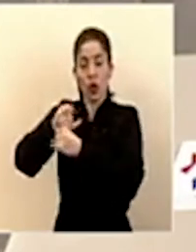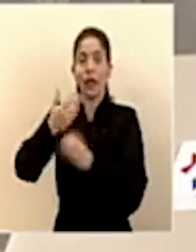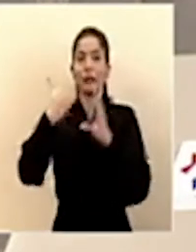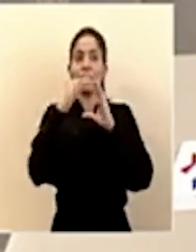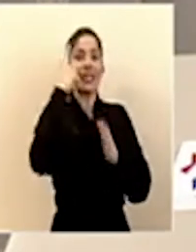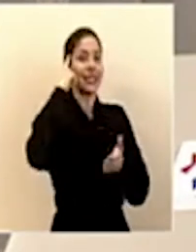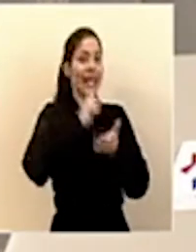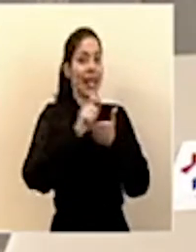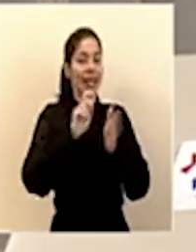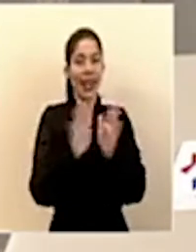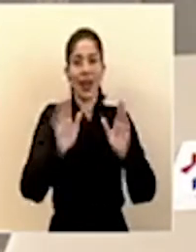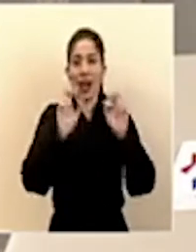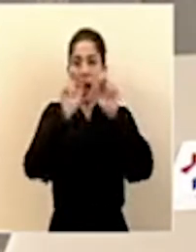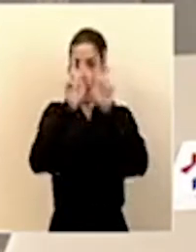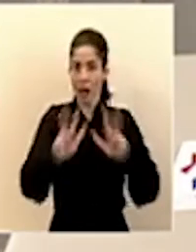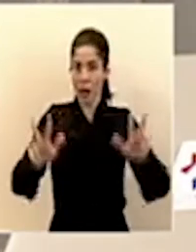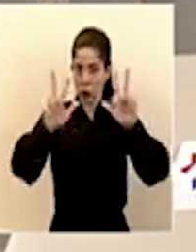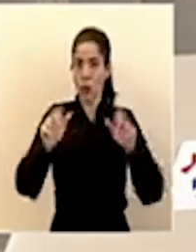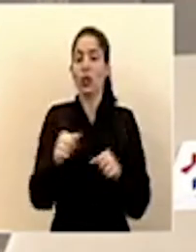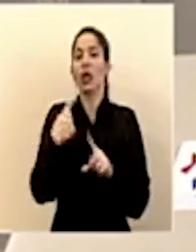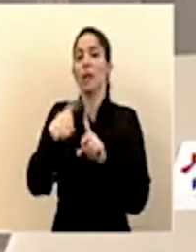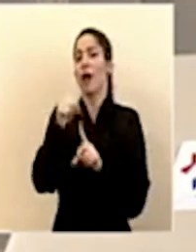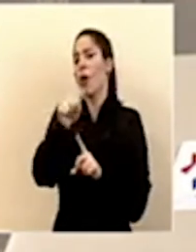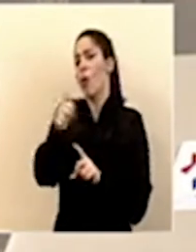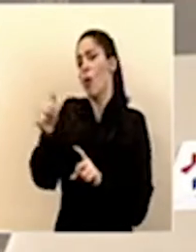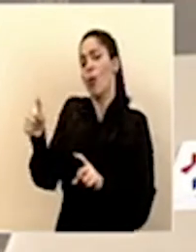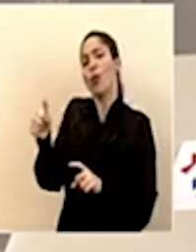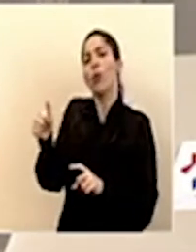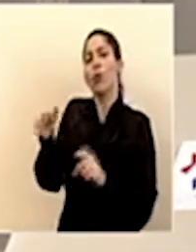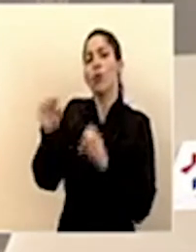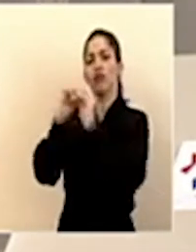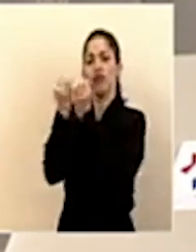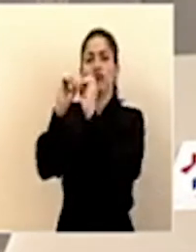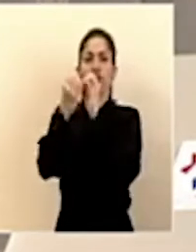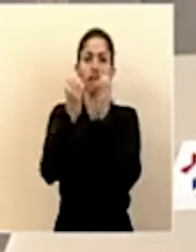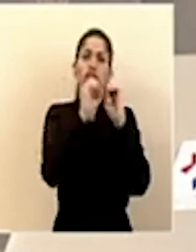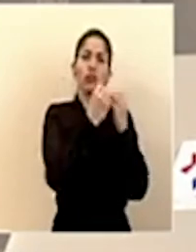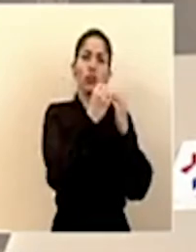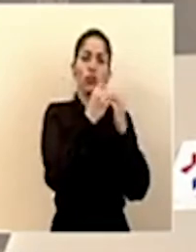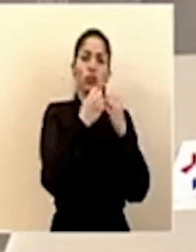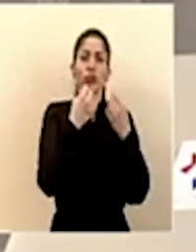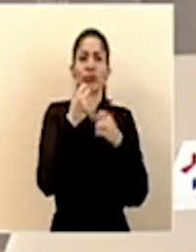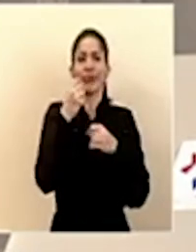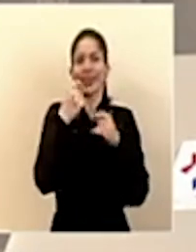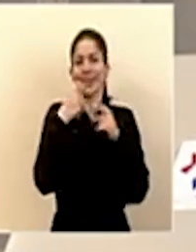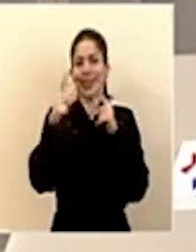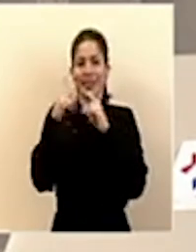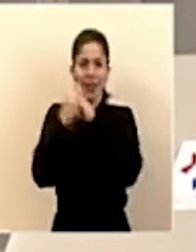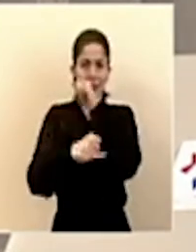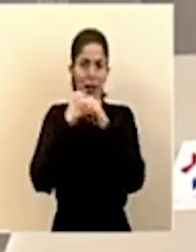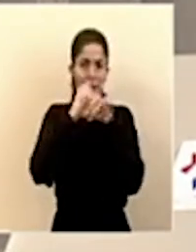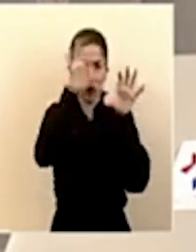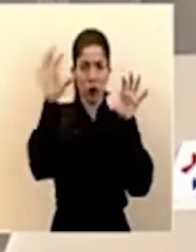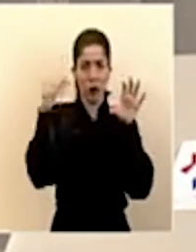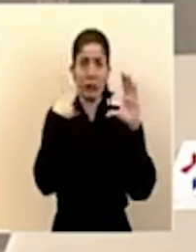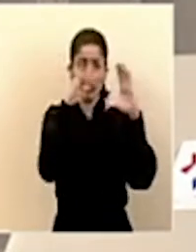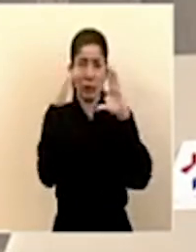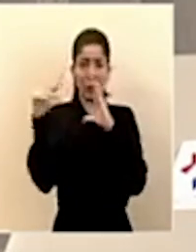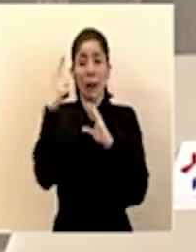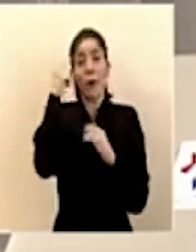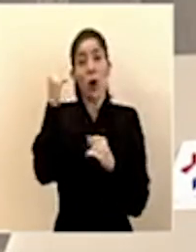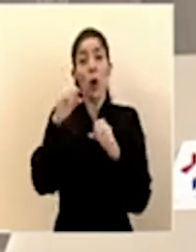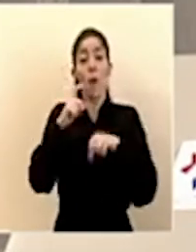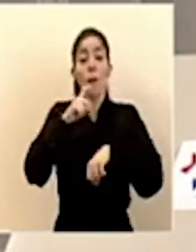secretario general de Naciones Unidas y demás miembros de órganos multilaterales. Es un momento también para